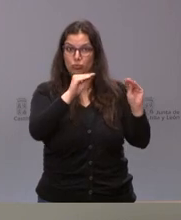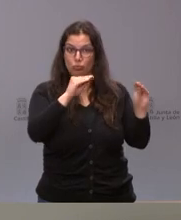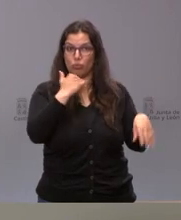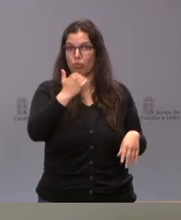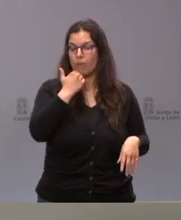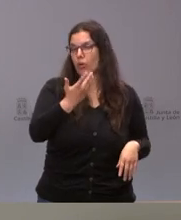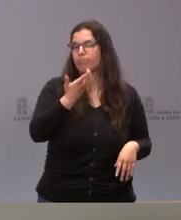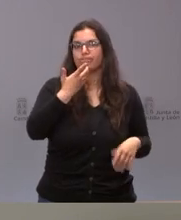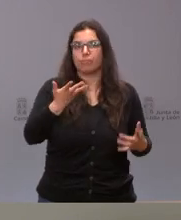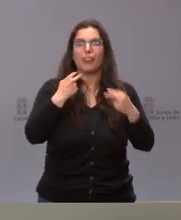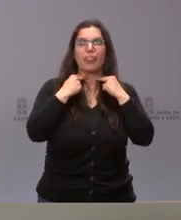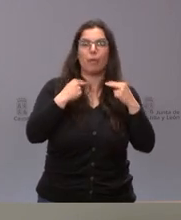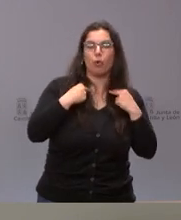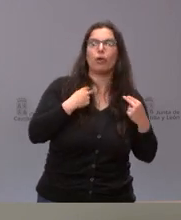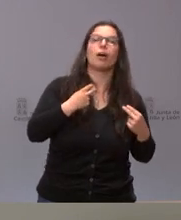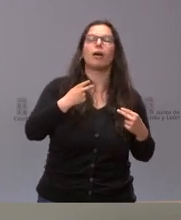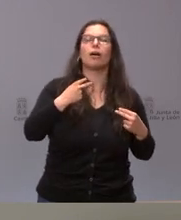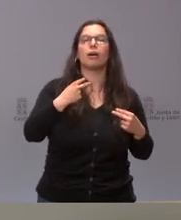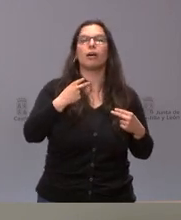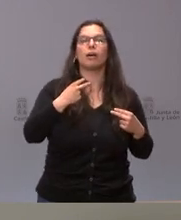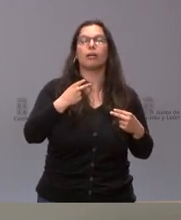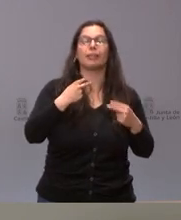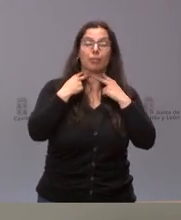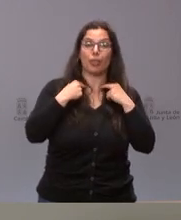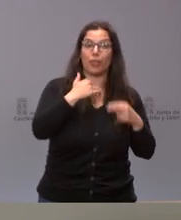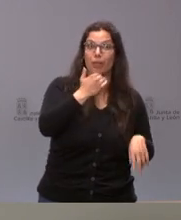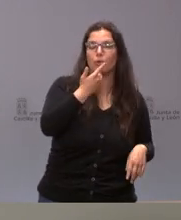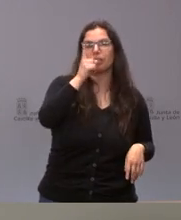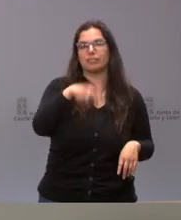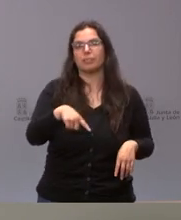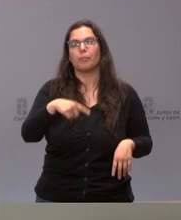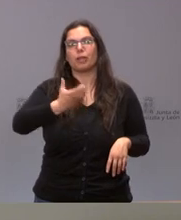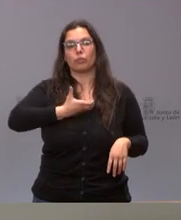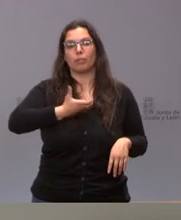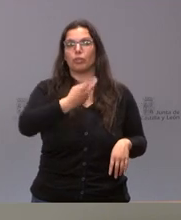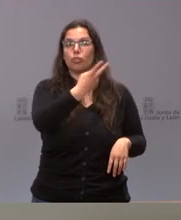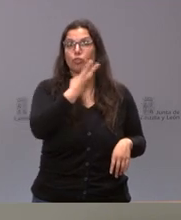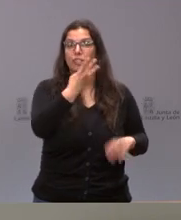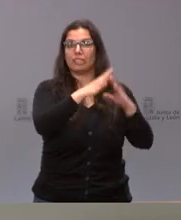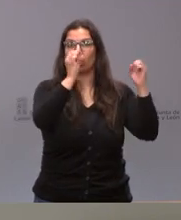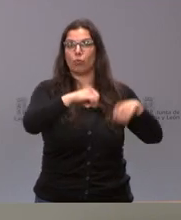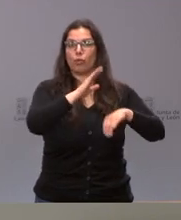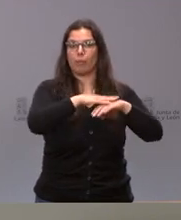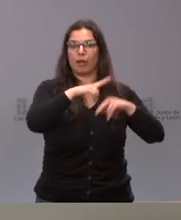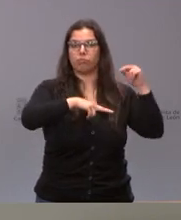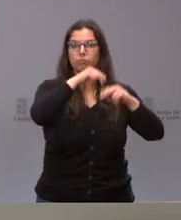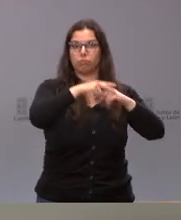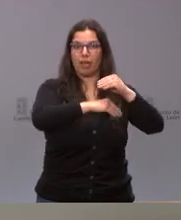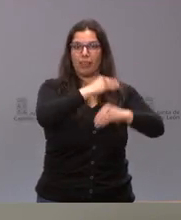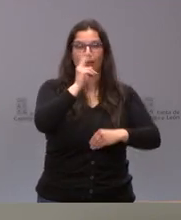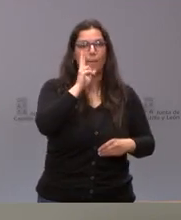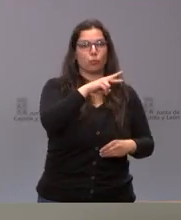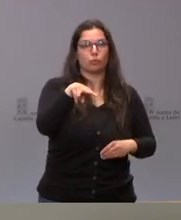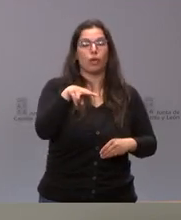Diputación como con el Ayuntamiento, para llevar a cabo la construcción del Museo de la Semana Santa. Y el segundo también era un convenio institucional